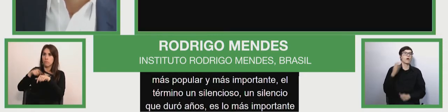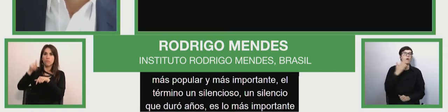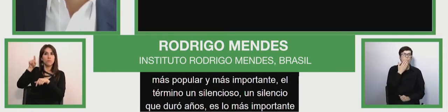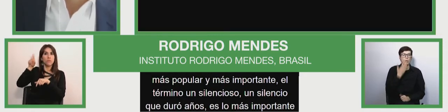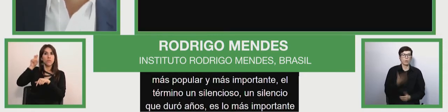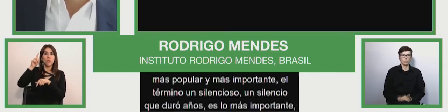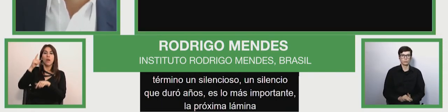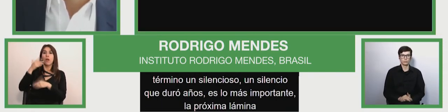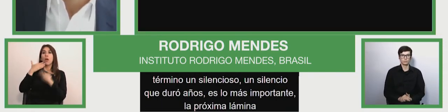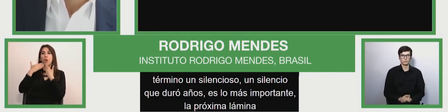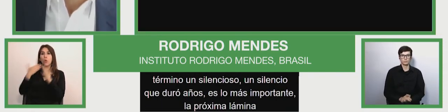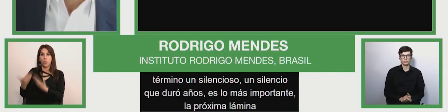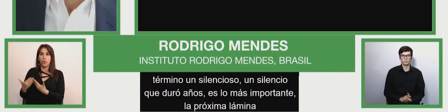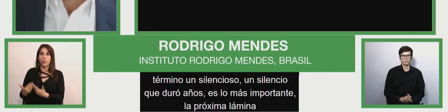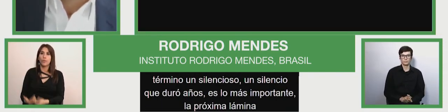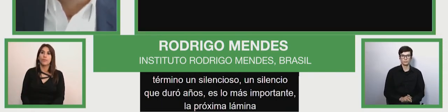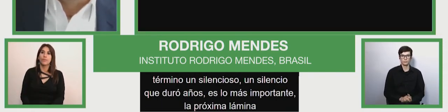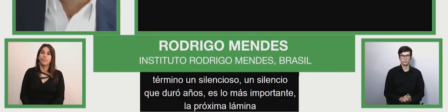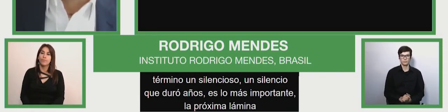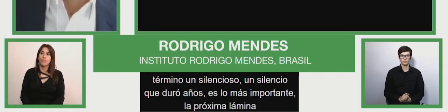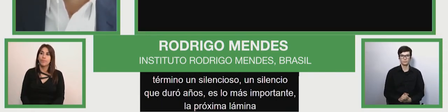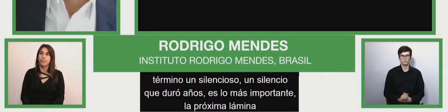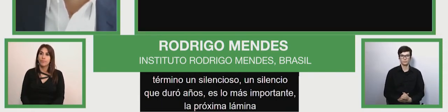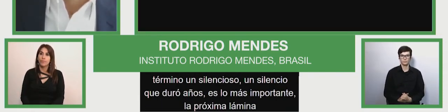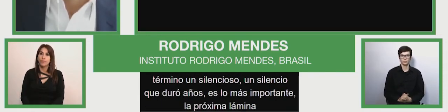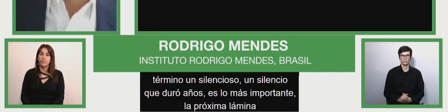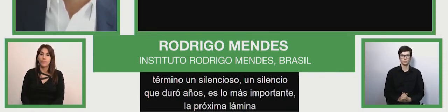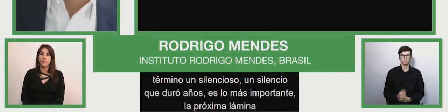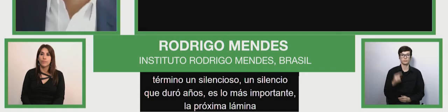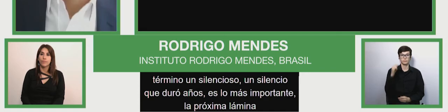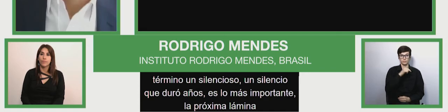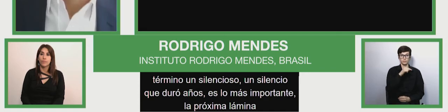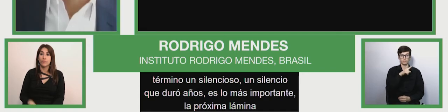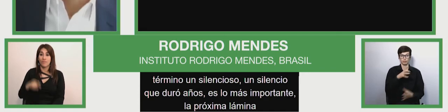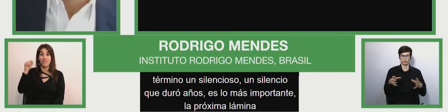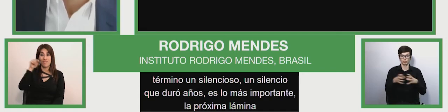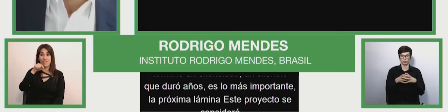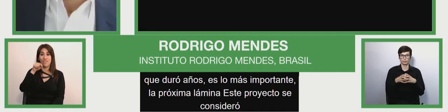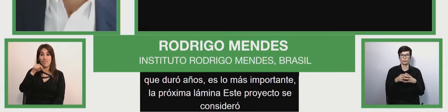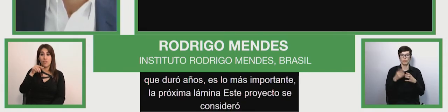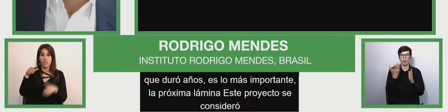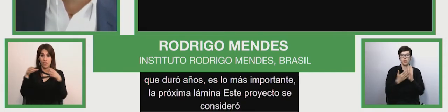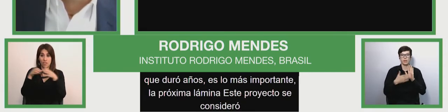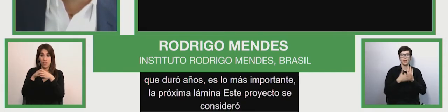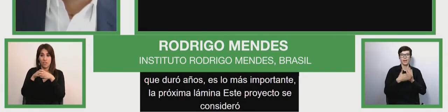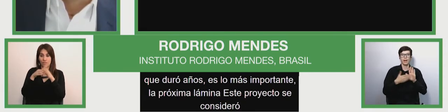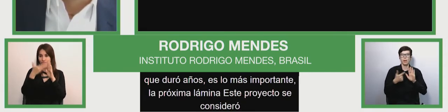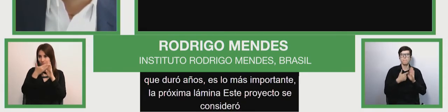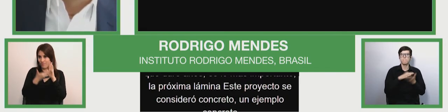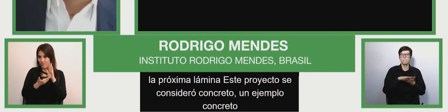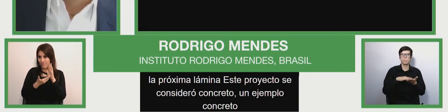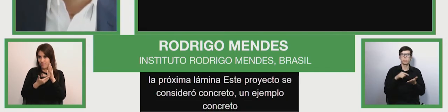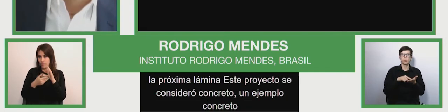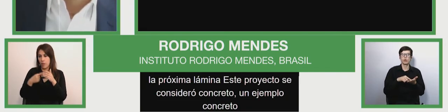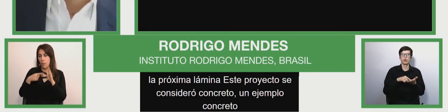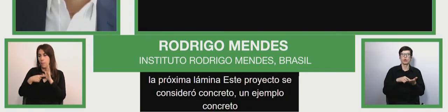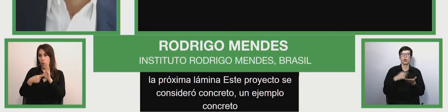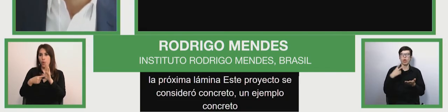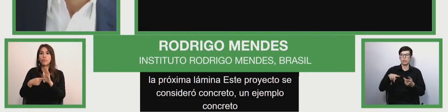se consideró concreto un ejemplo concreto de la de la legacía social